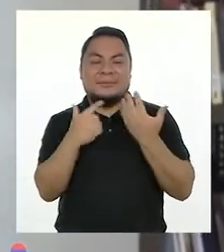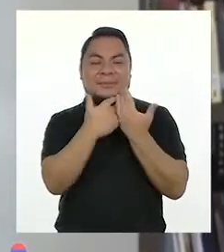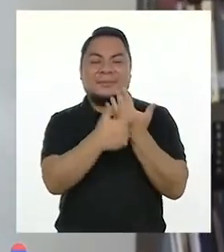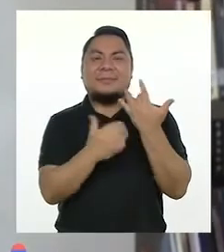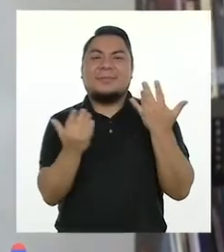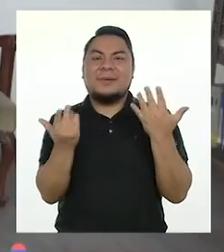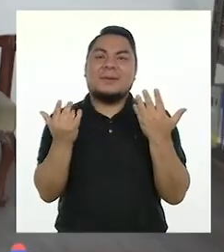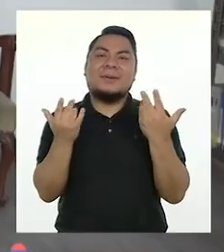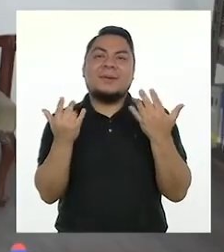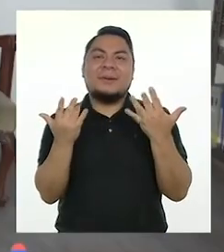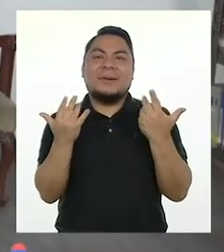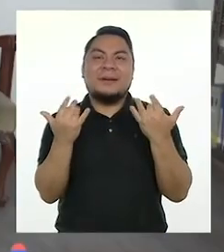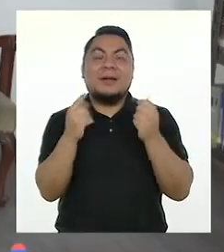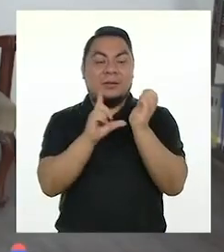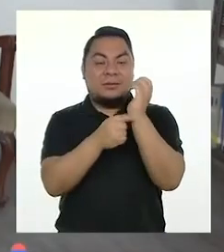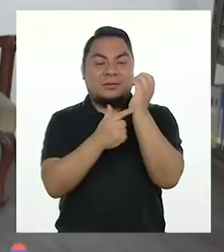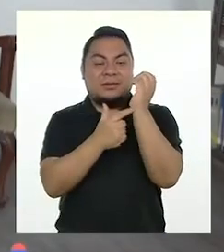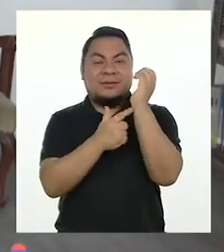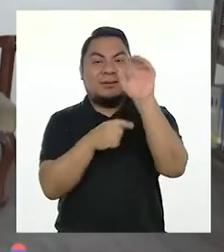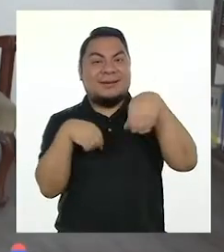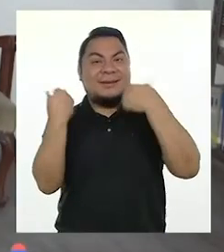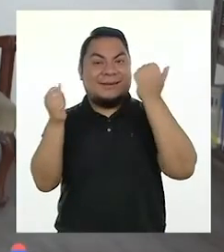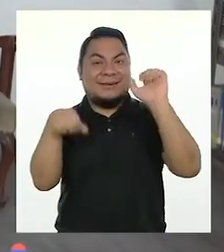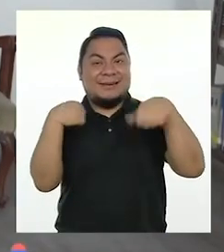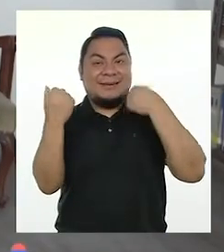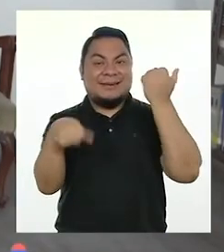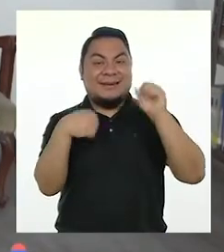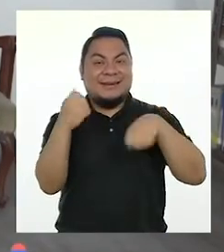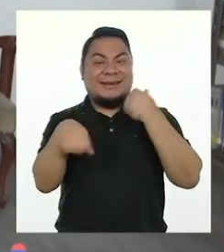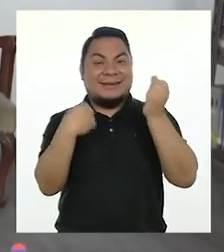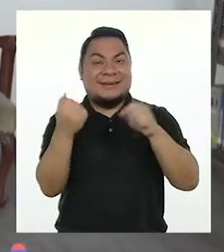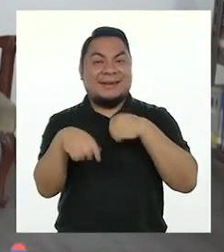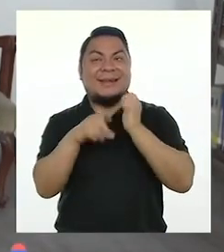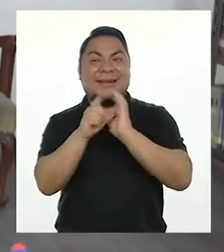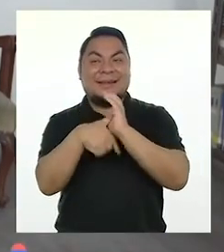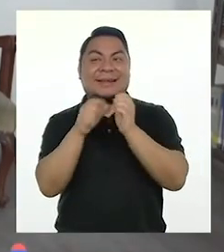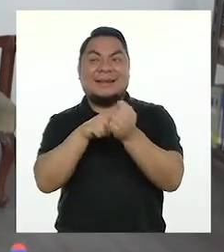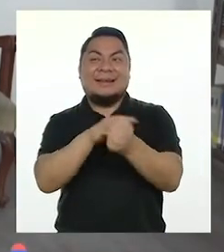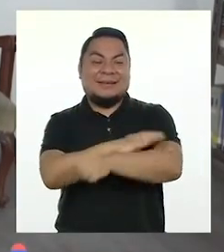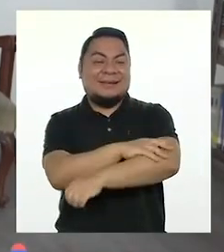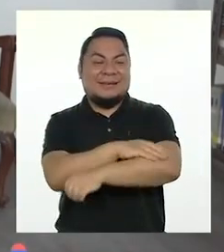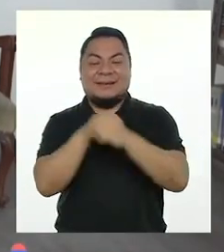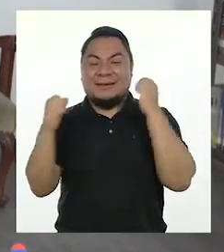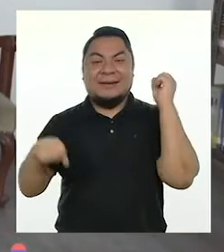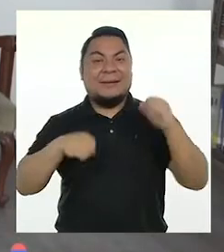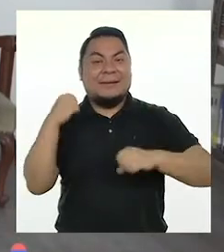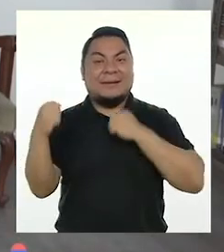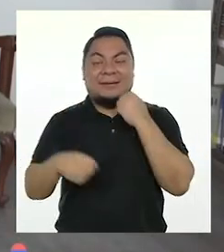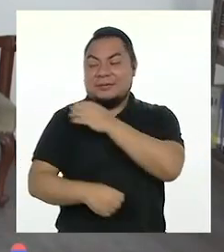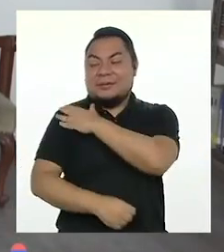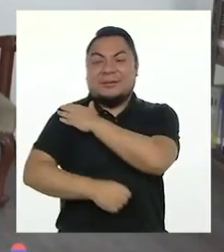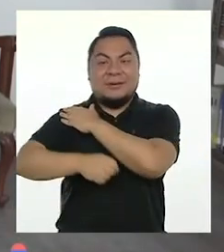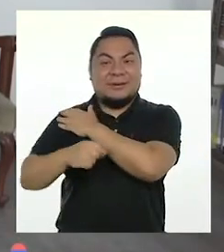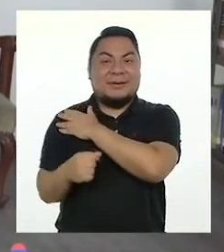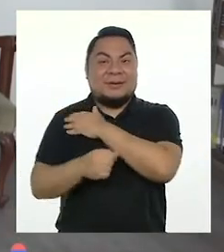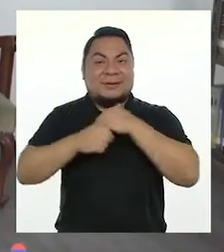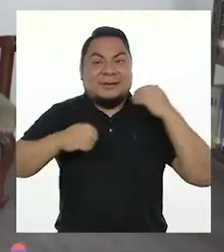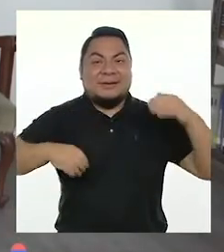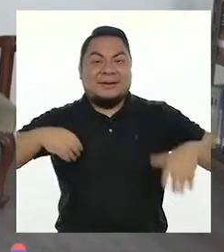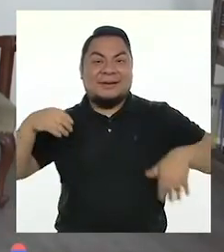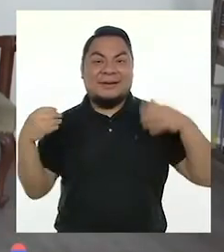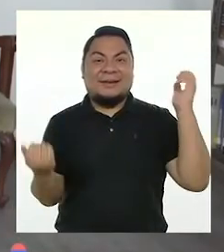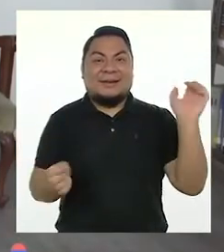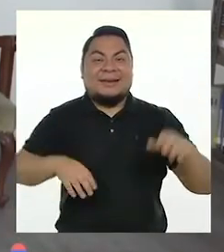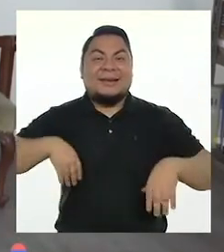muñecas. Dedos, muñecas, codos. Dedos, muñecas, codos, hombros. Cuello. Dedos,